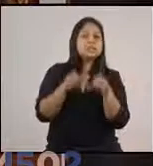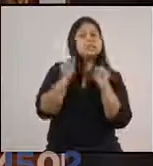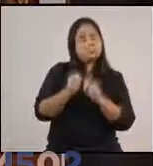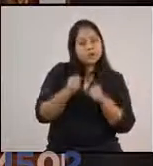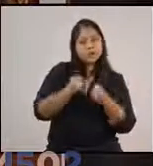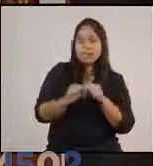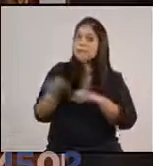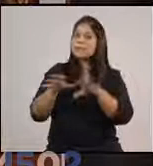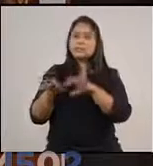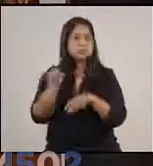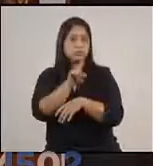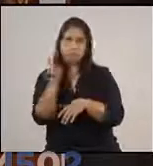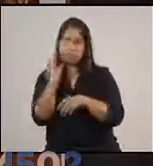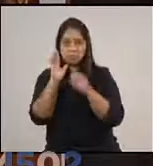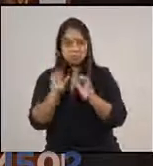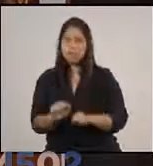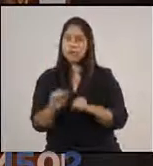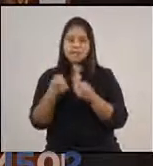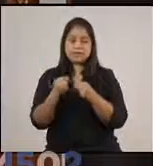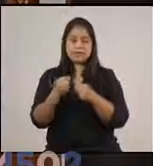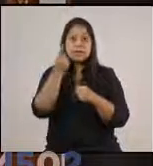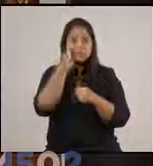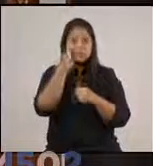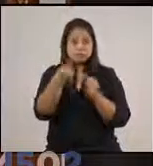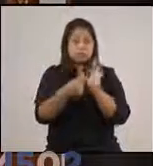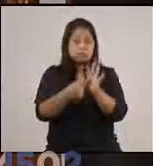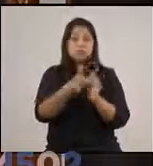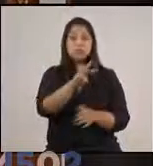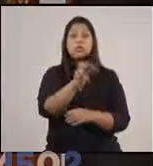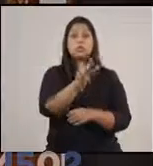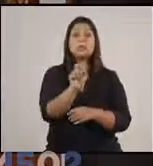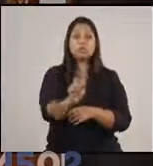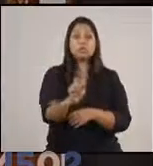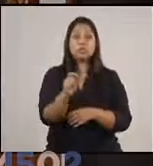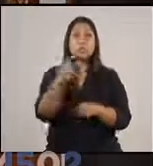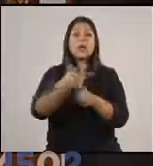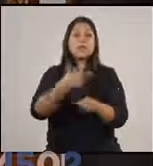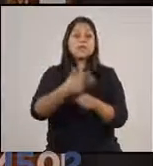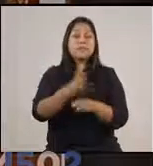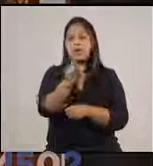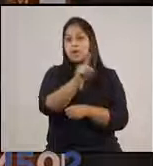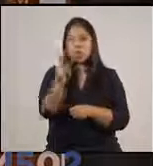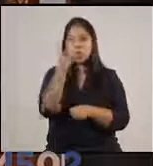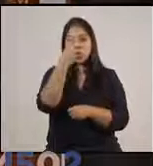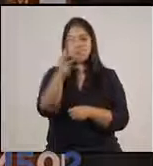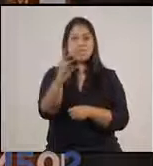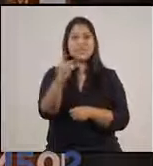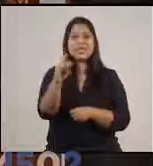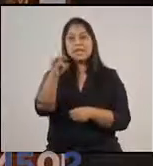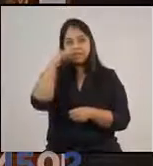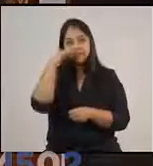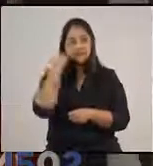Pueden consultar el detalle del nivel de alertas en www.guatemalanosedetiene.gov